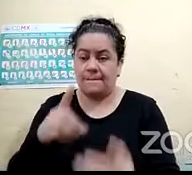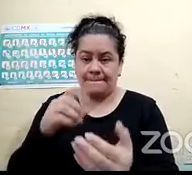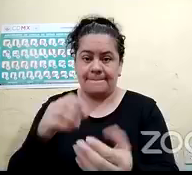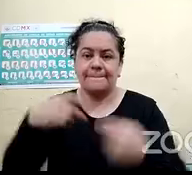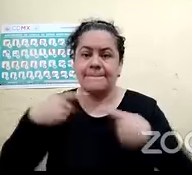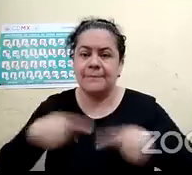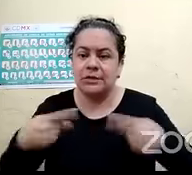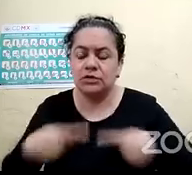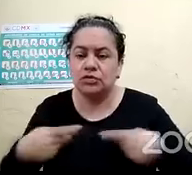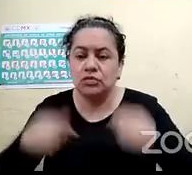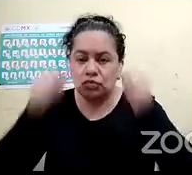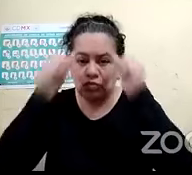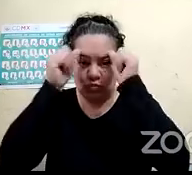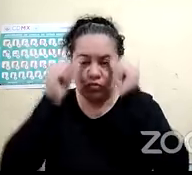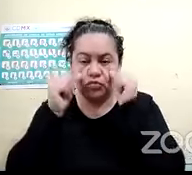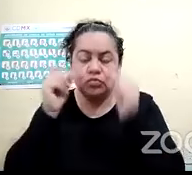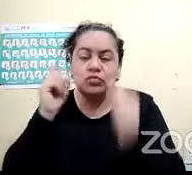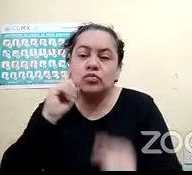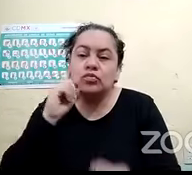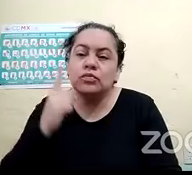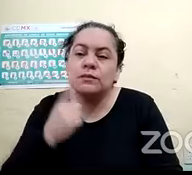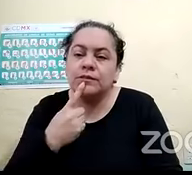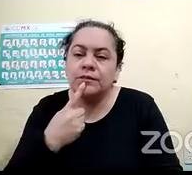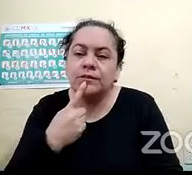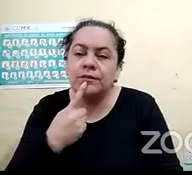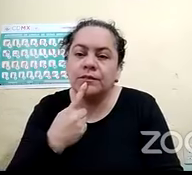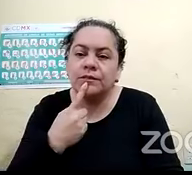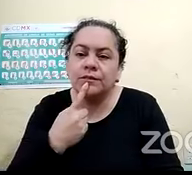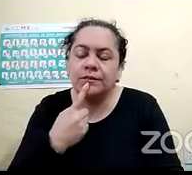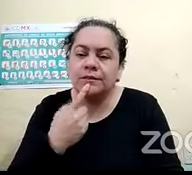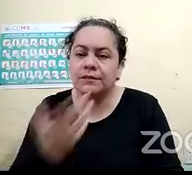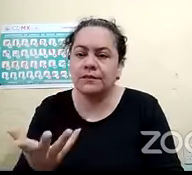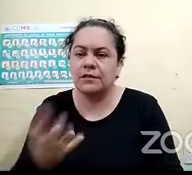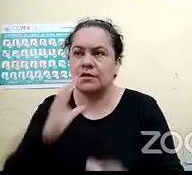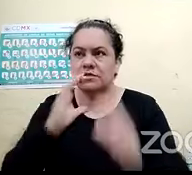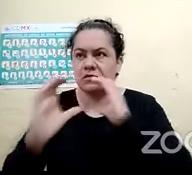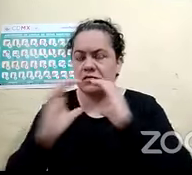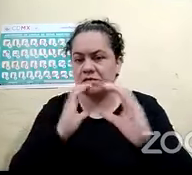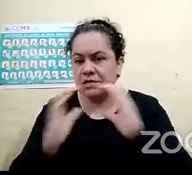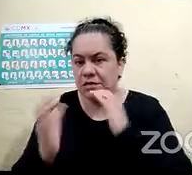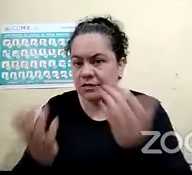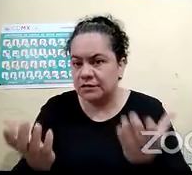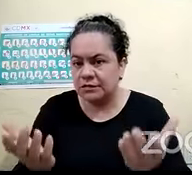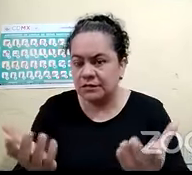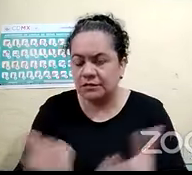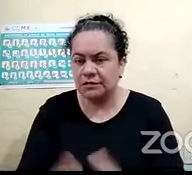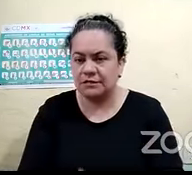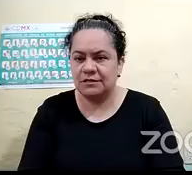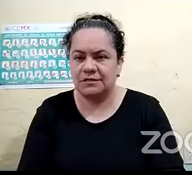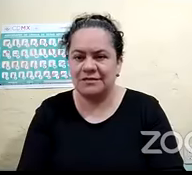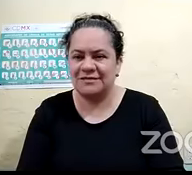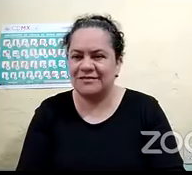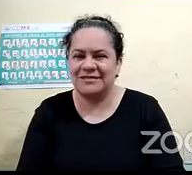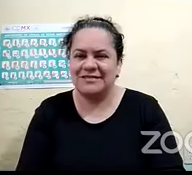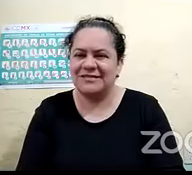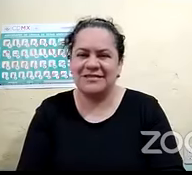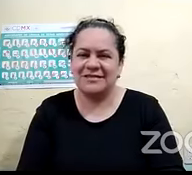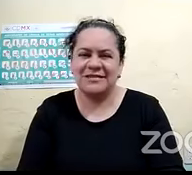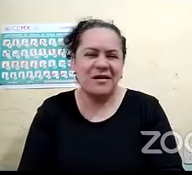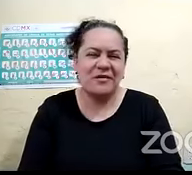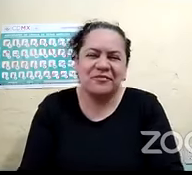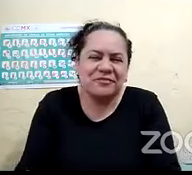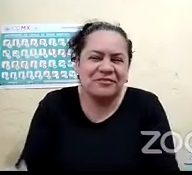hablar de una amplia gama de métodos de comunicación. Pero bueno, no es el fin de este programa,